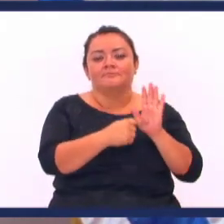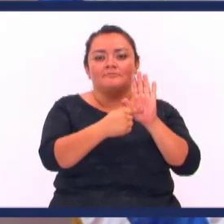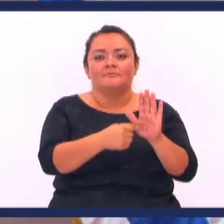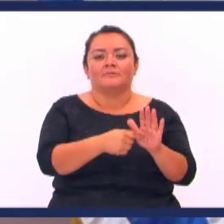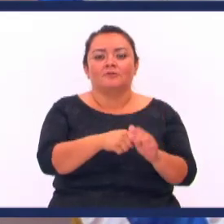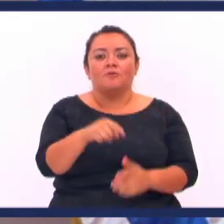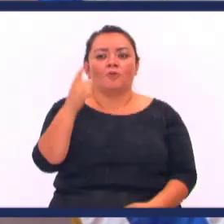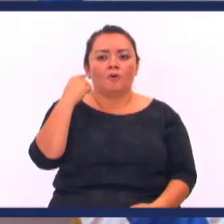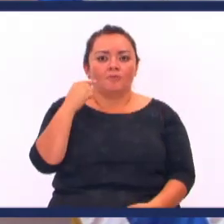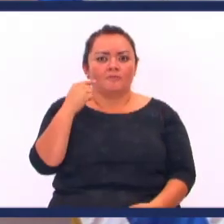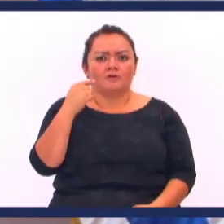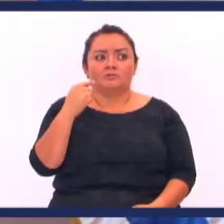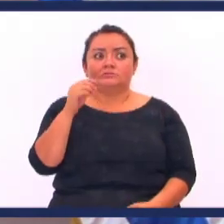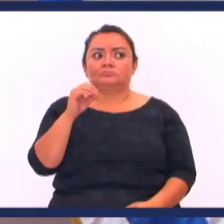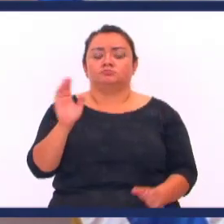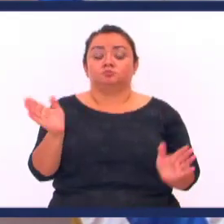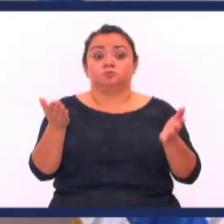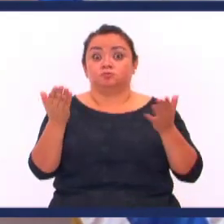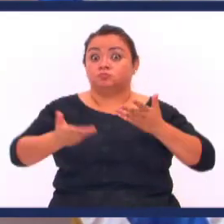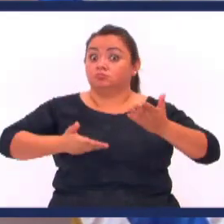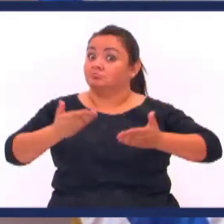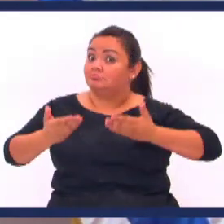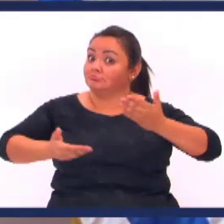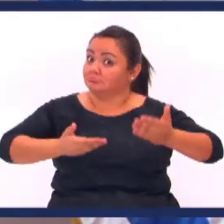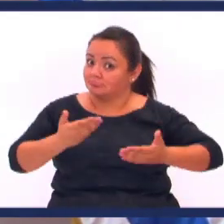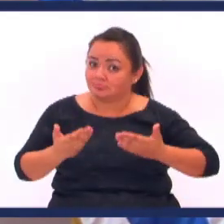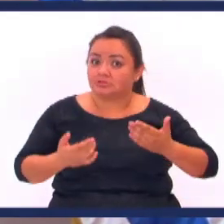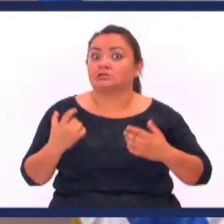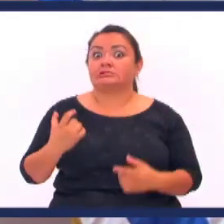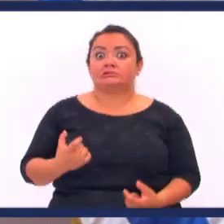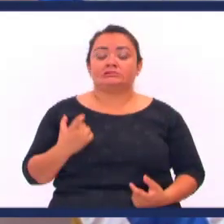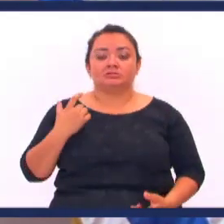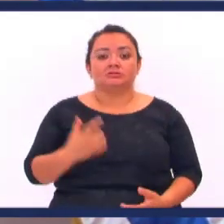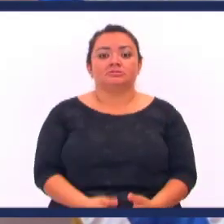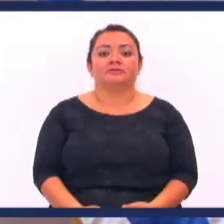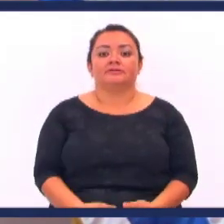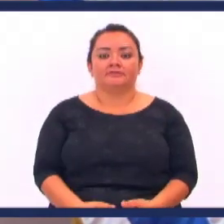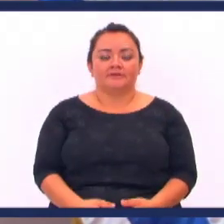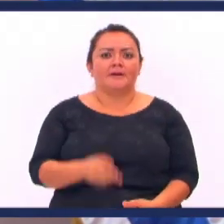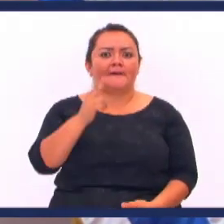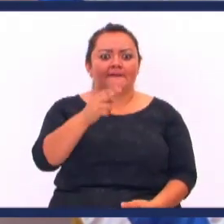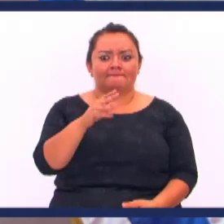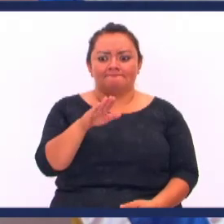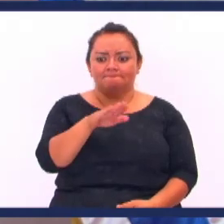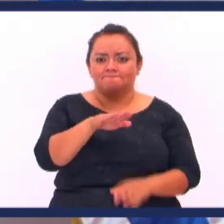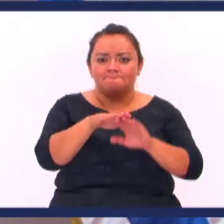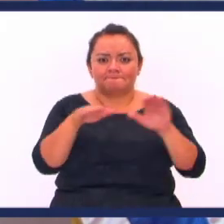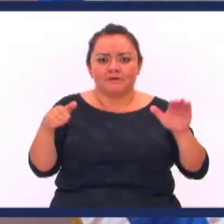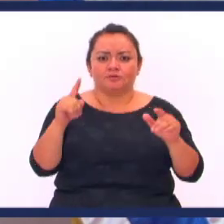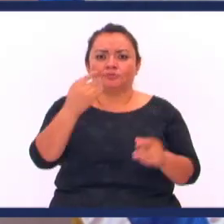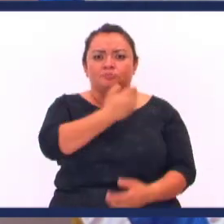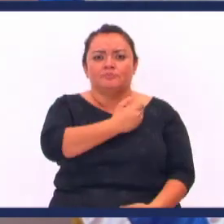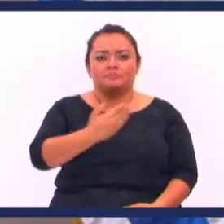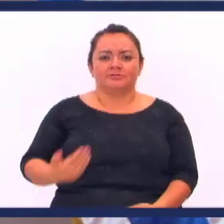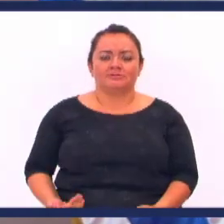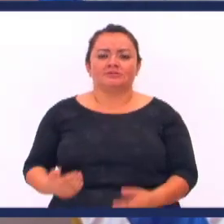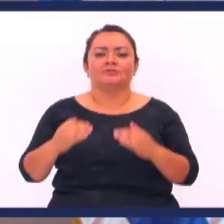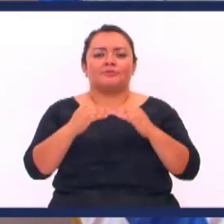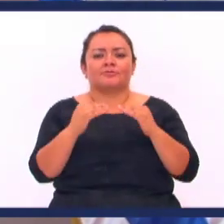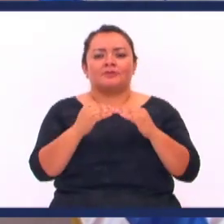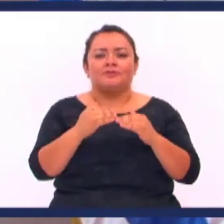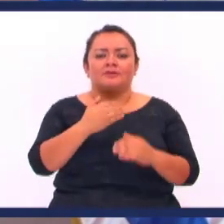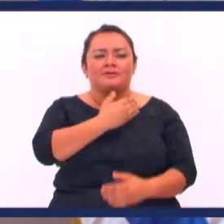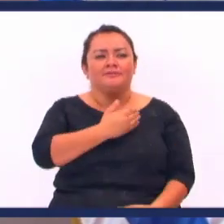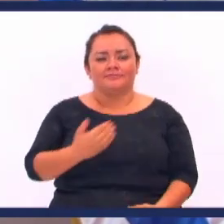Y a un hombre De negocios Muy conocido Y muy legendario Ya por tanta experiencia Que tiene En la misma mesa Con un presidente Y todavía el presidente